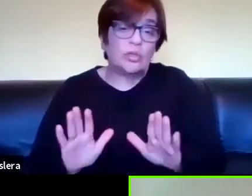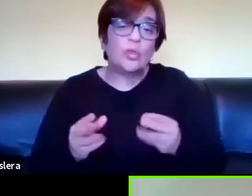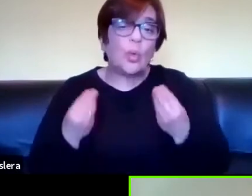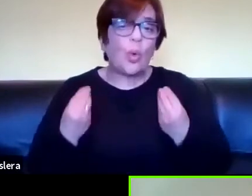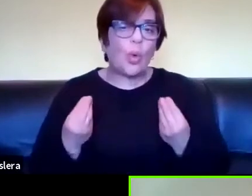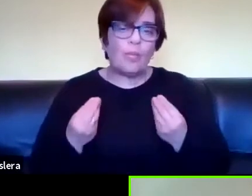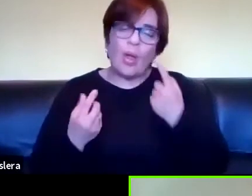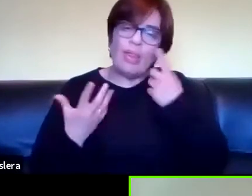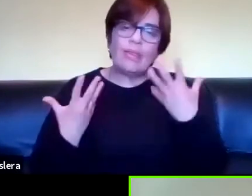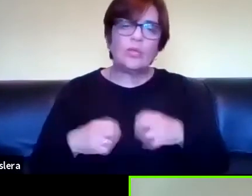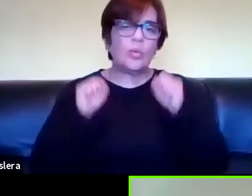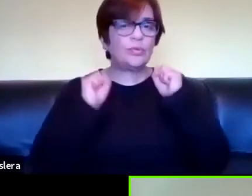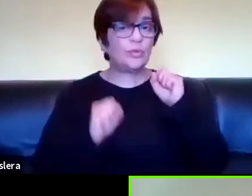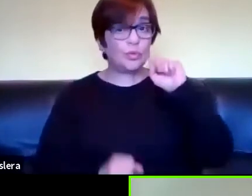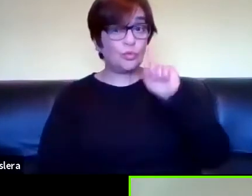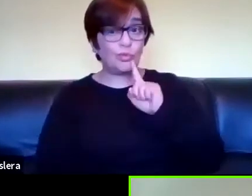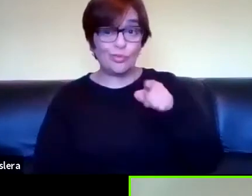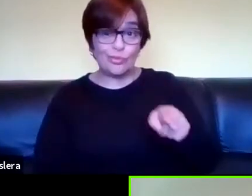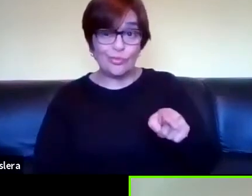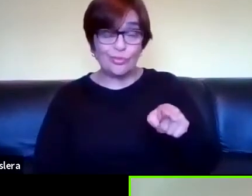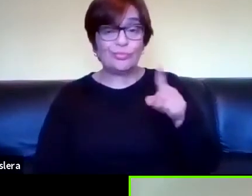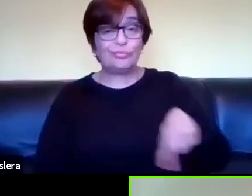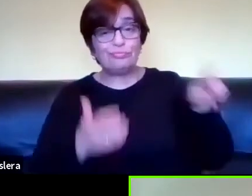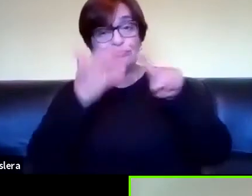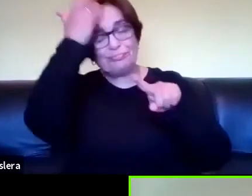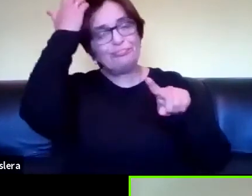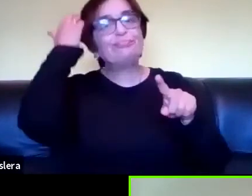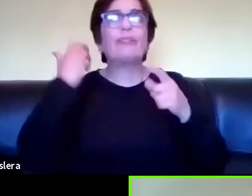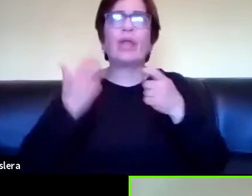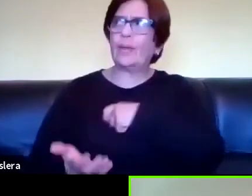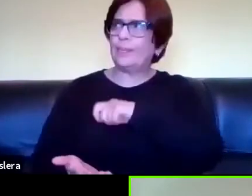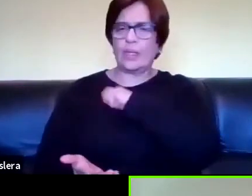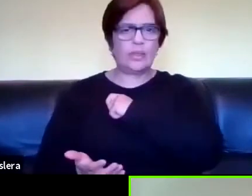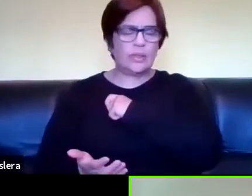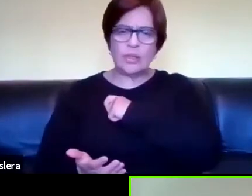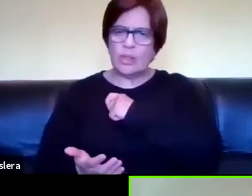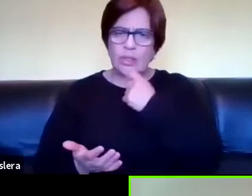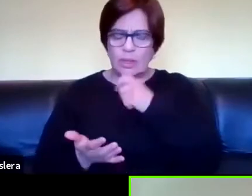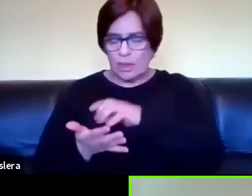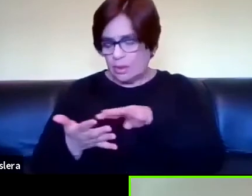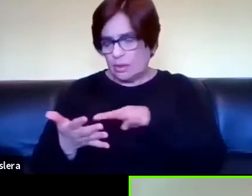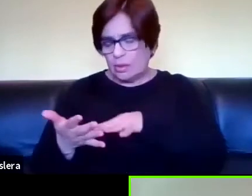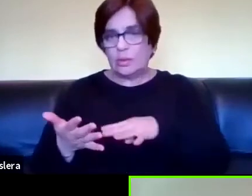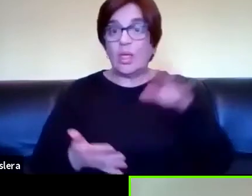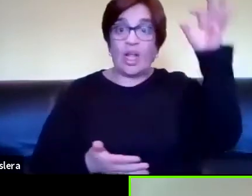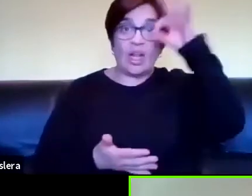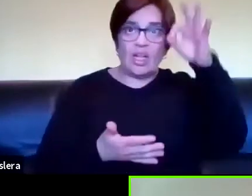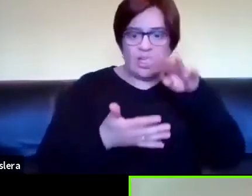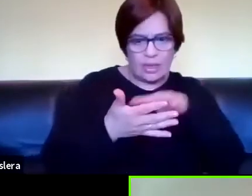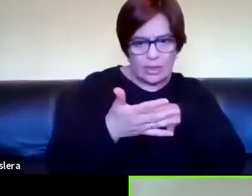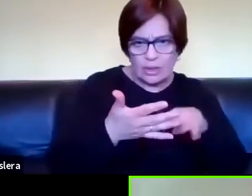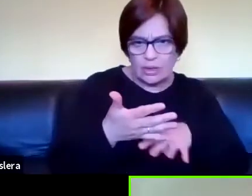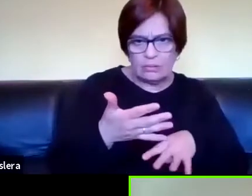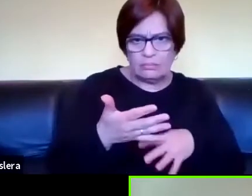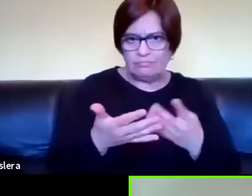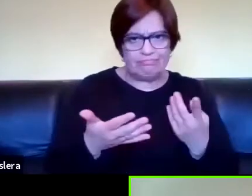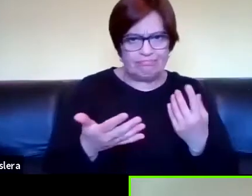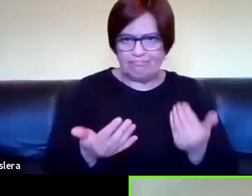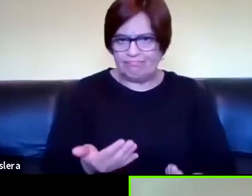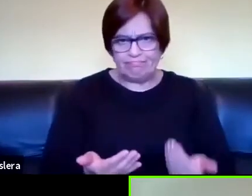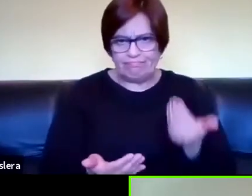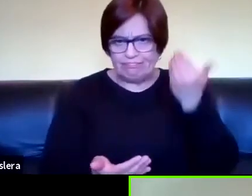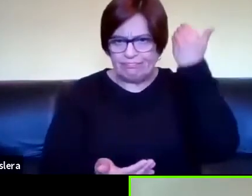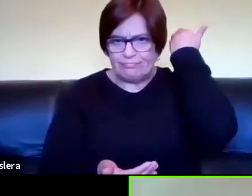encontraron que los sordos como la la español para los español escrito para los sordos o el inglés escrito para los sordos es una